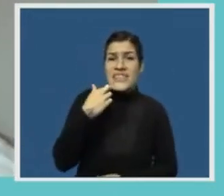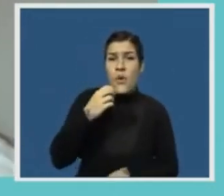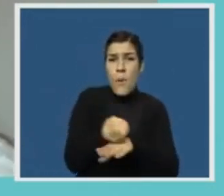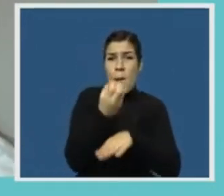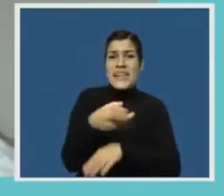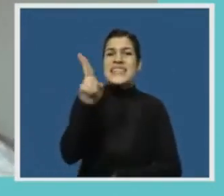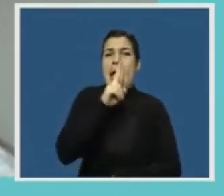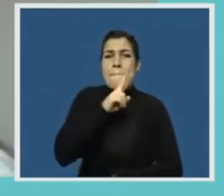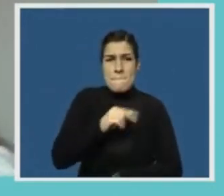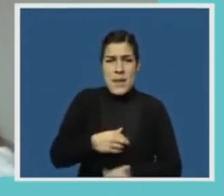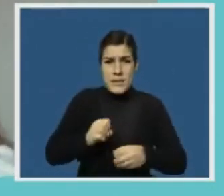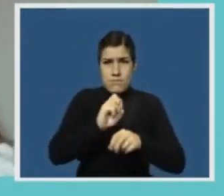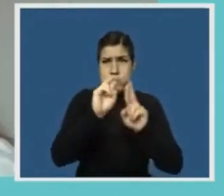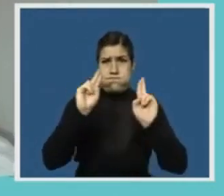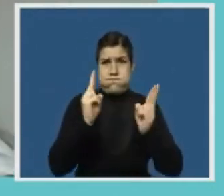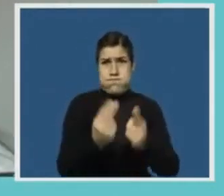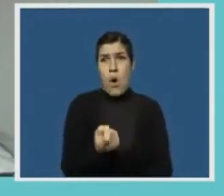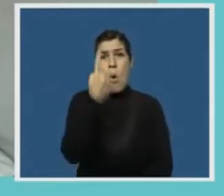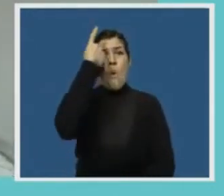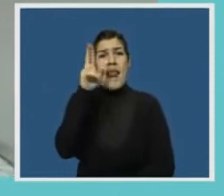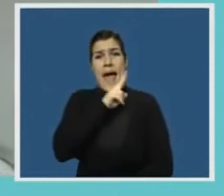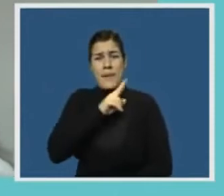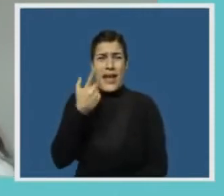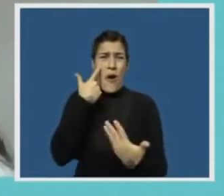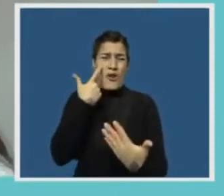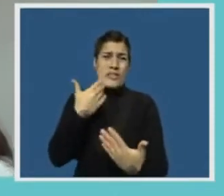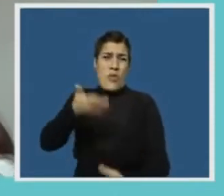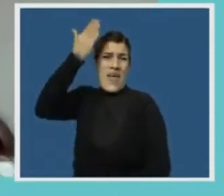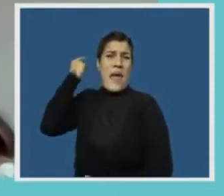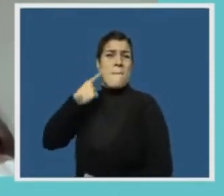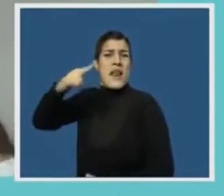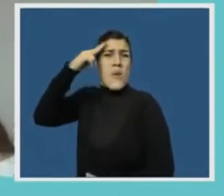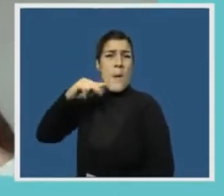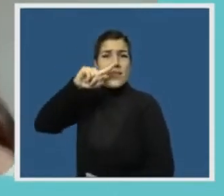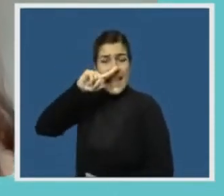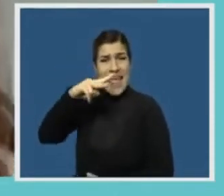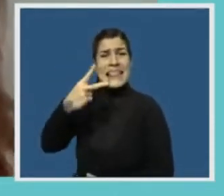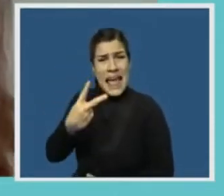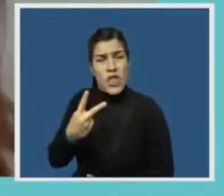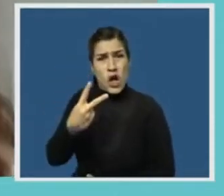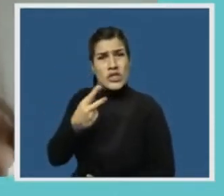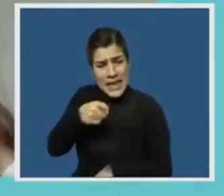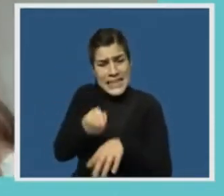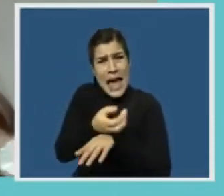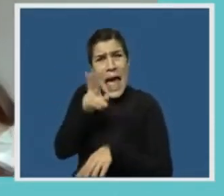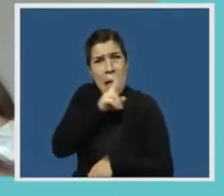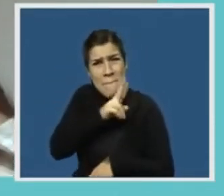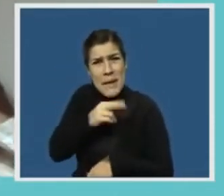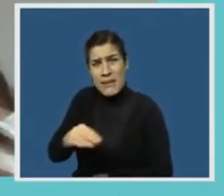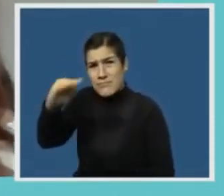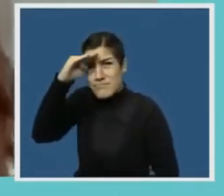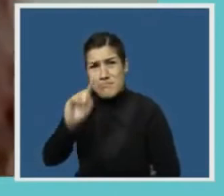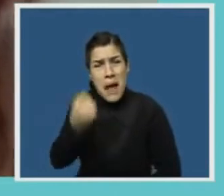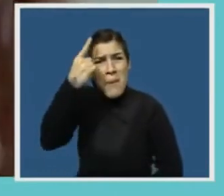Una de ellas, una hembra que conocemos, 1972. Y la hembra fue avistada en